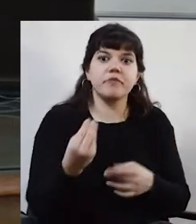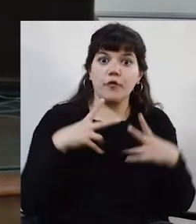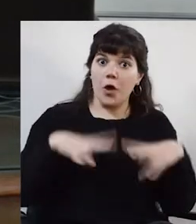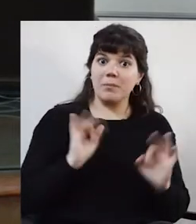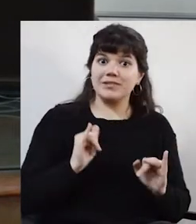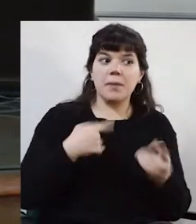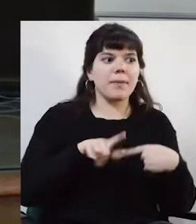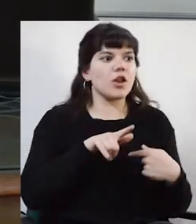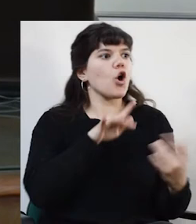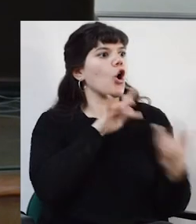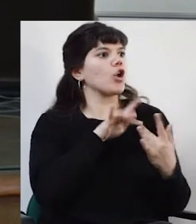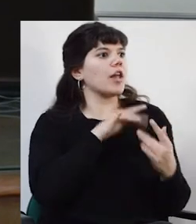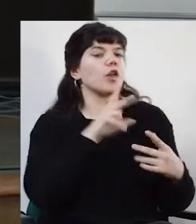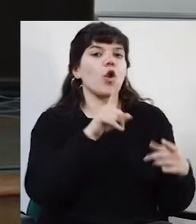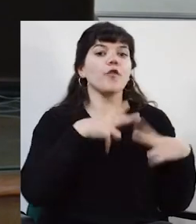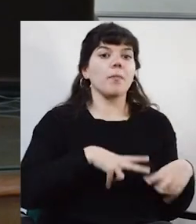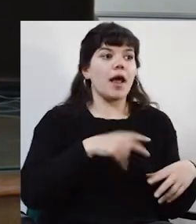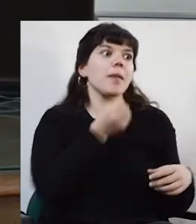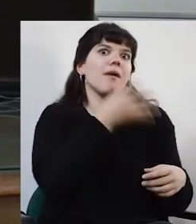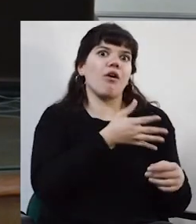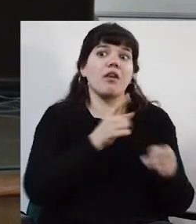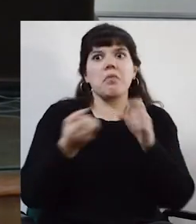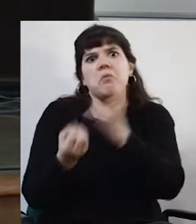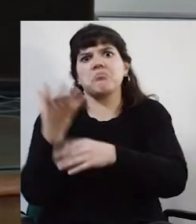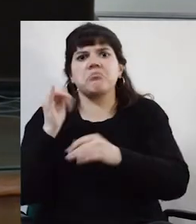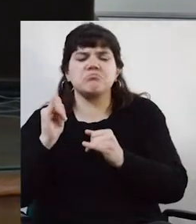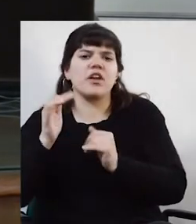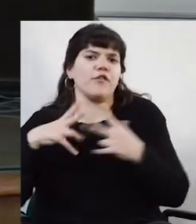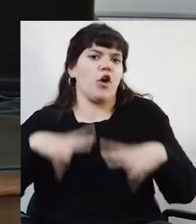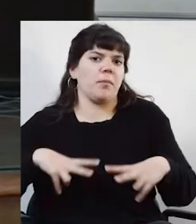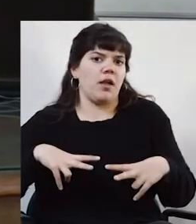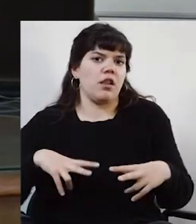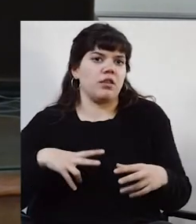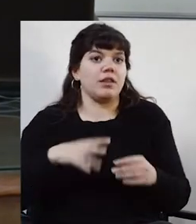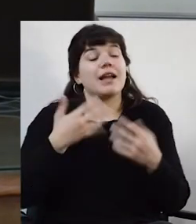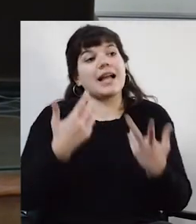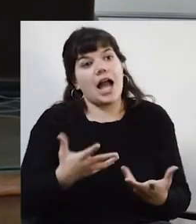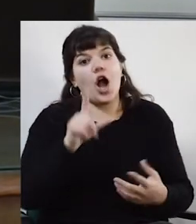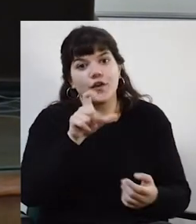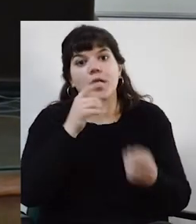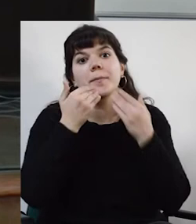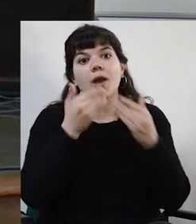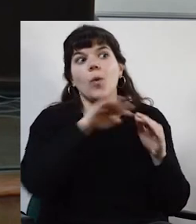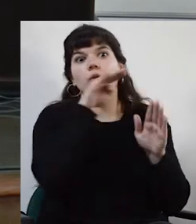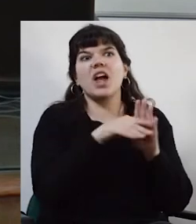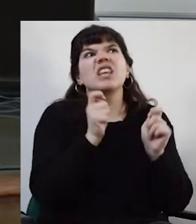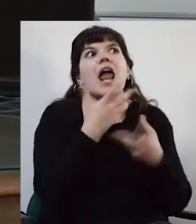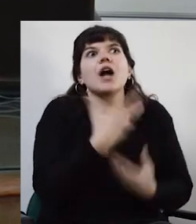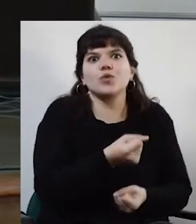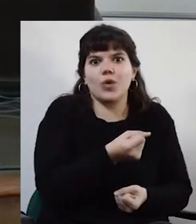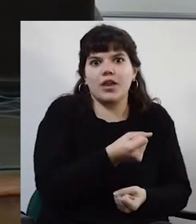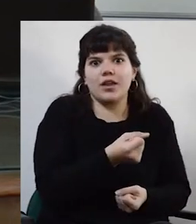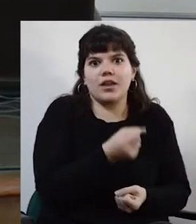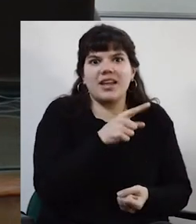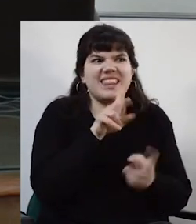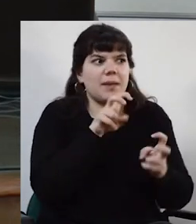pero que informalmente funciona y conecta. Claro, la pregunta que viene enseguida es a quién beneficia esa